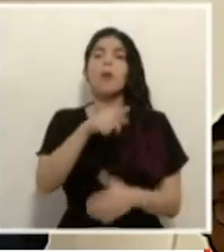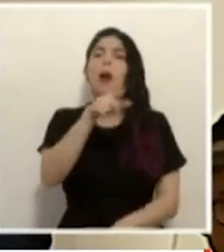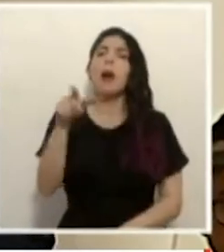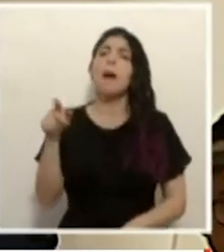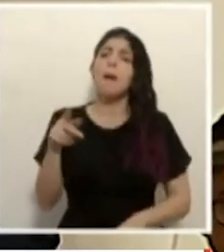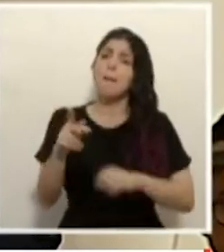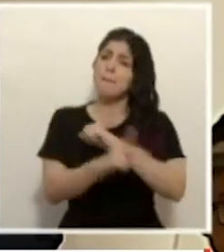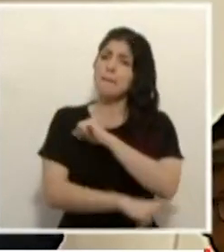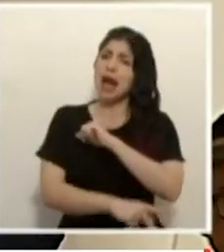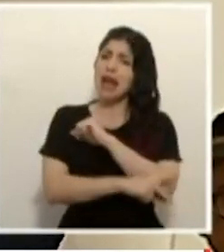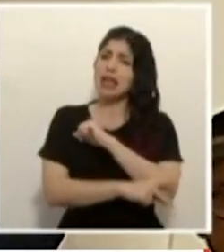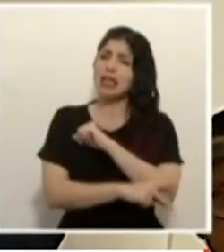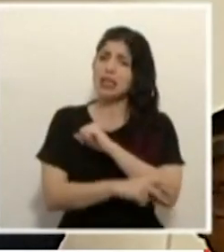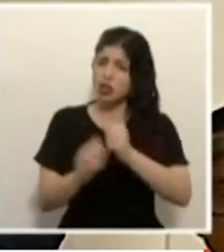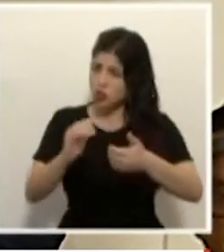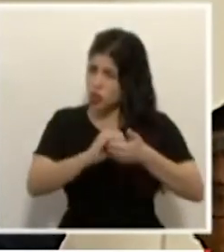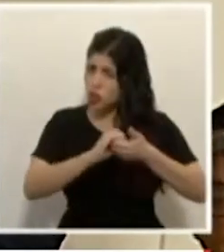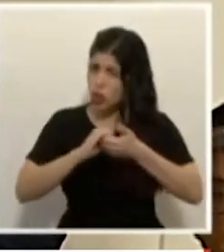país.